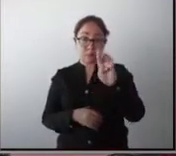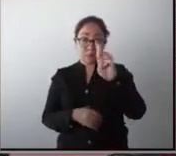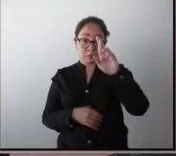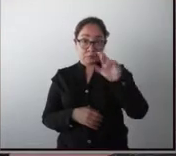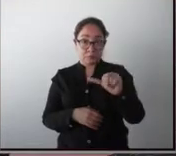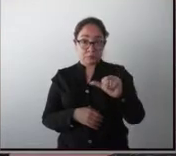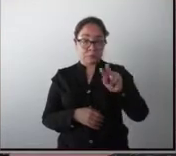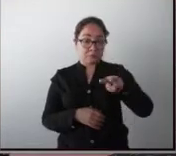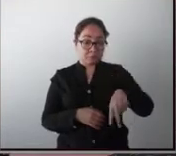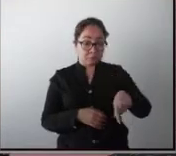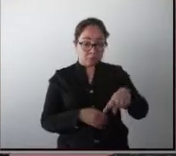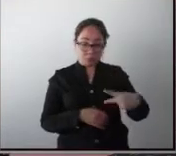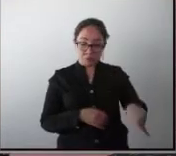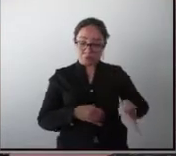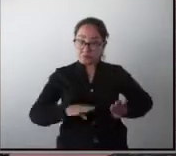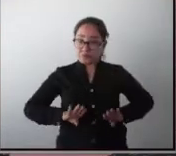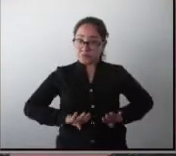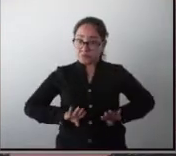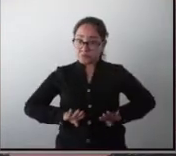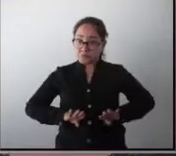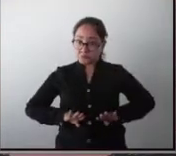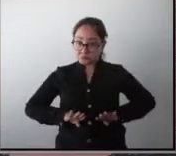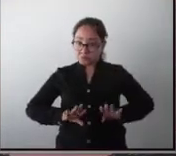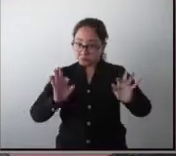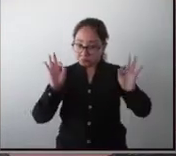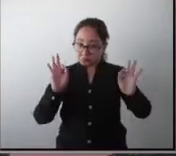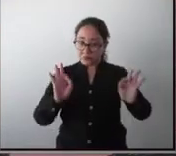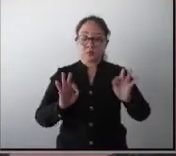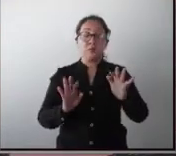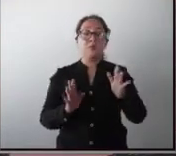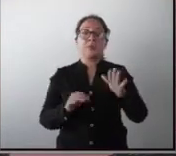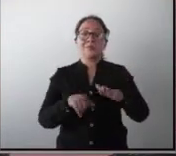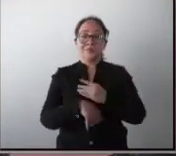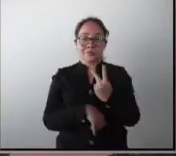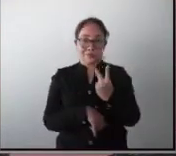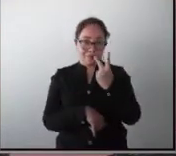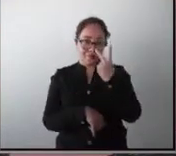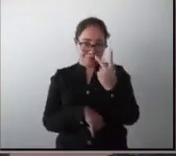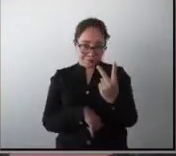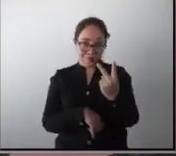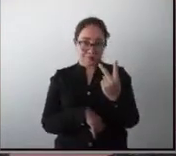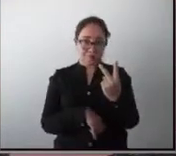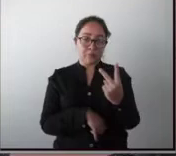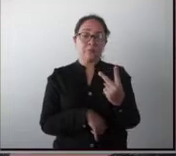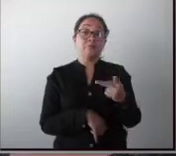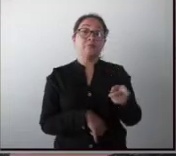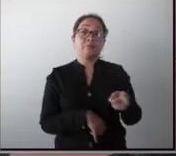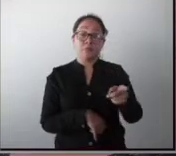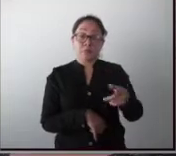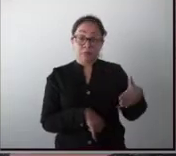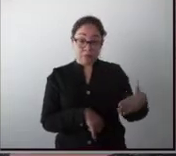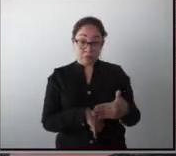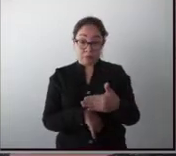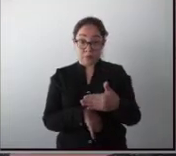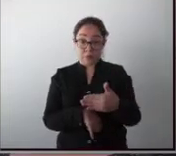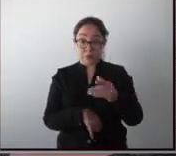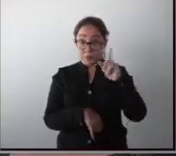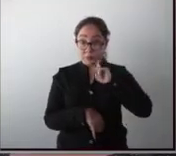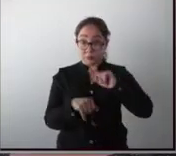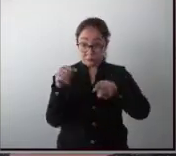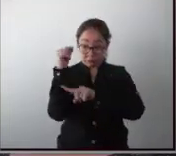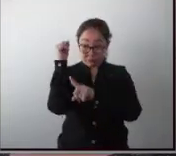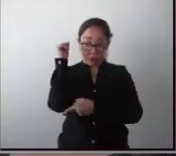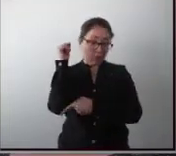característica por dos cuestiones. Una, la hembra no se embaraza. La